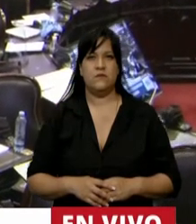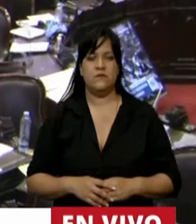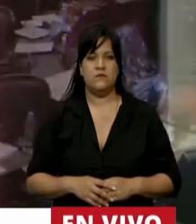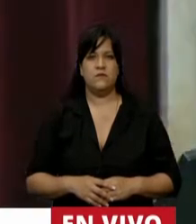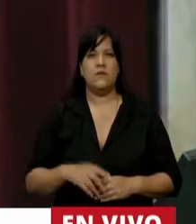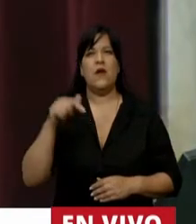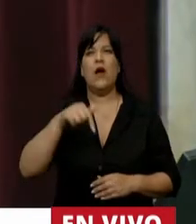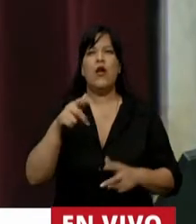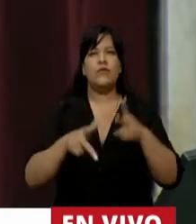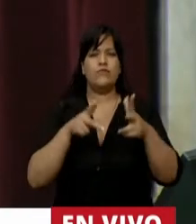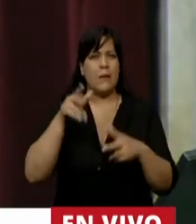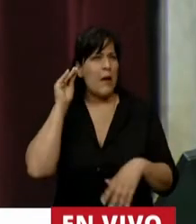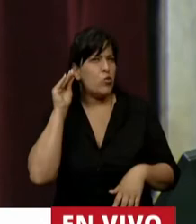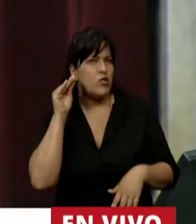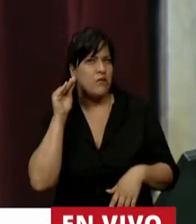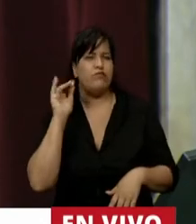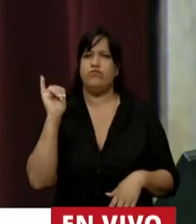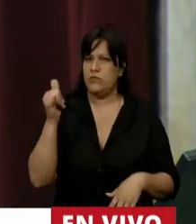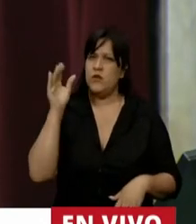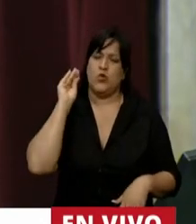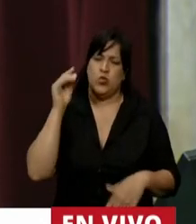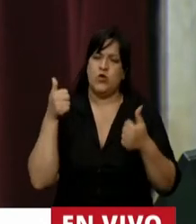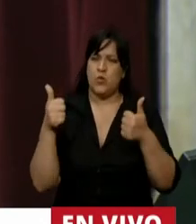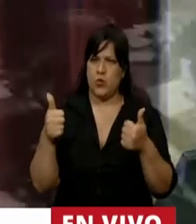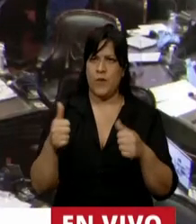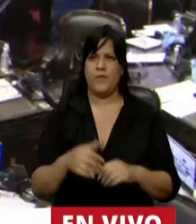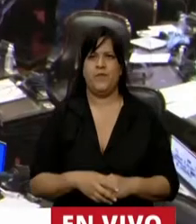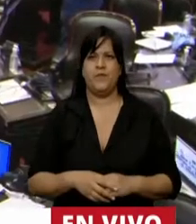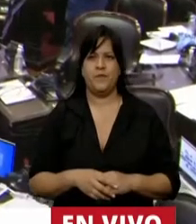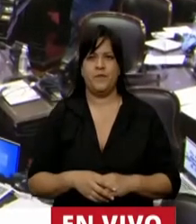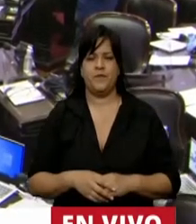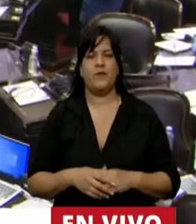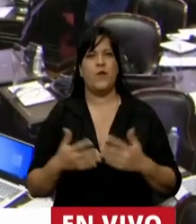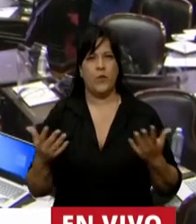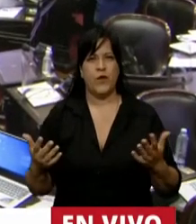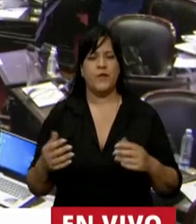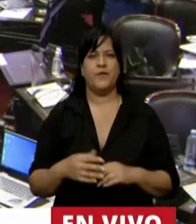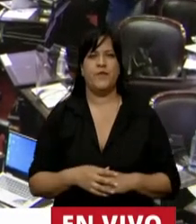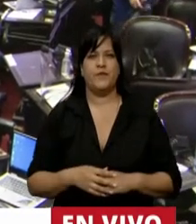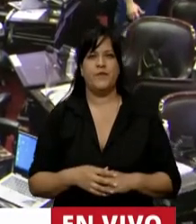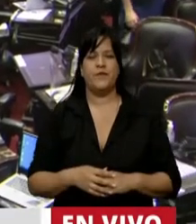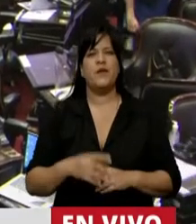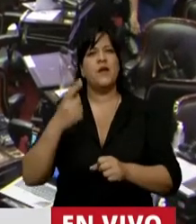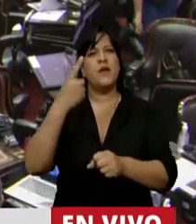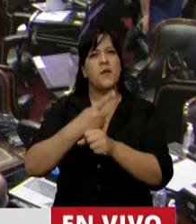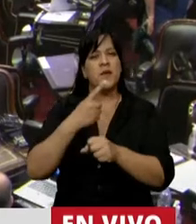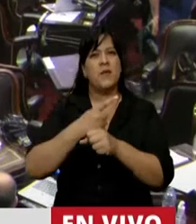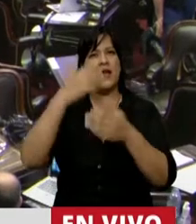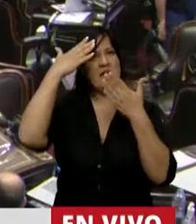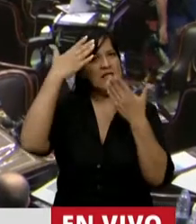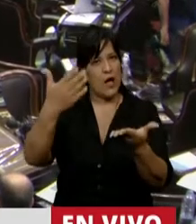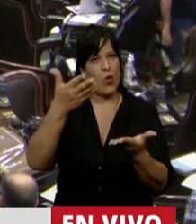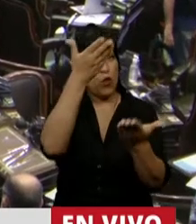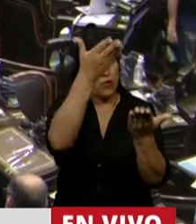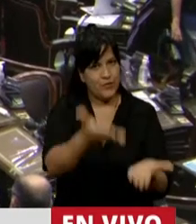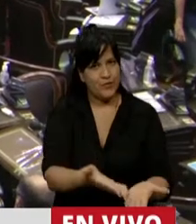En el uso de la palabra... ¿Escucho, señor presidente? La escucho muy bien, diputada Caceliés. Ah, bueno, disculpo. Bueno, en primer lugar, saludarlo a